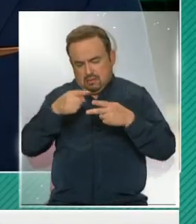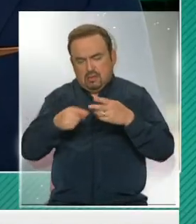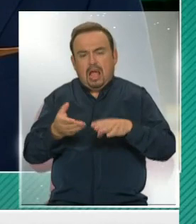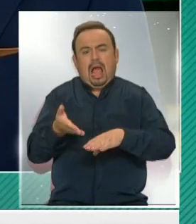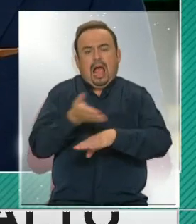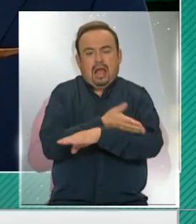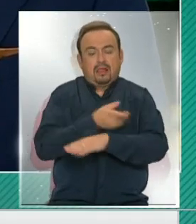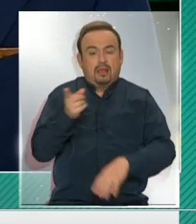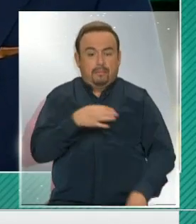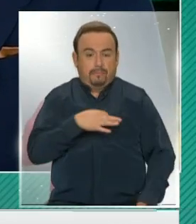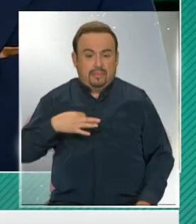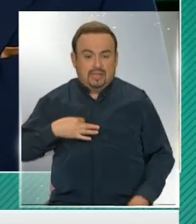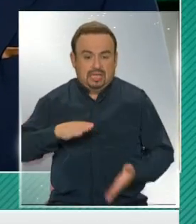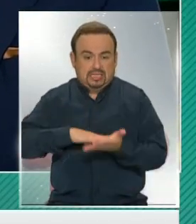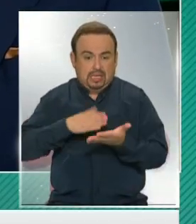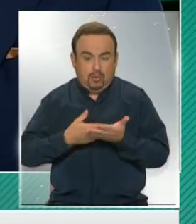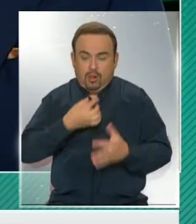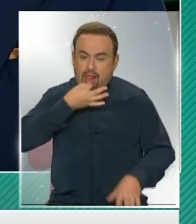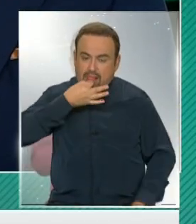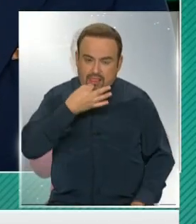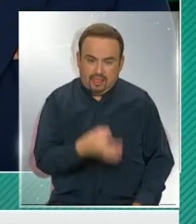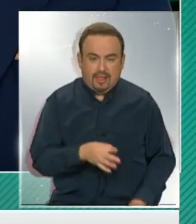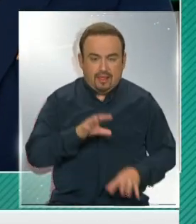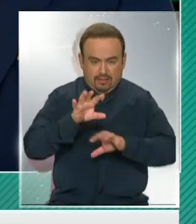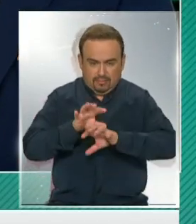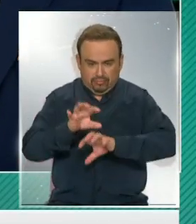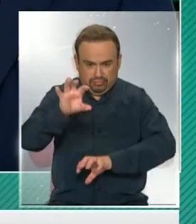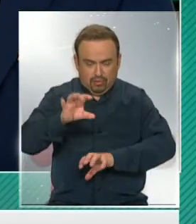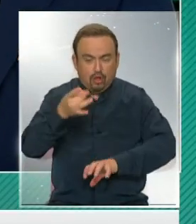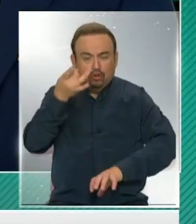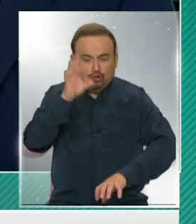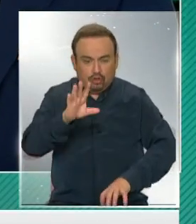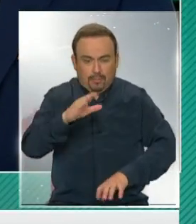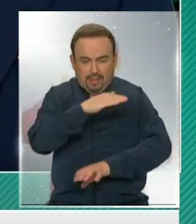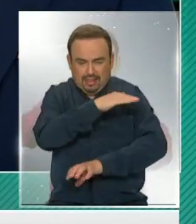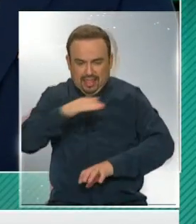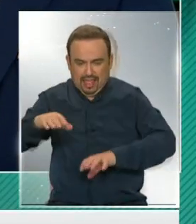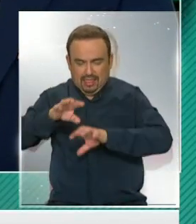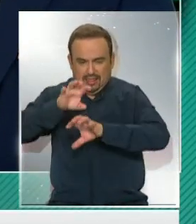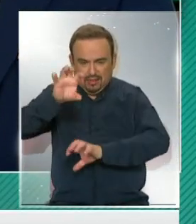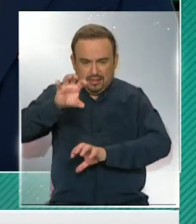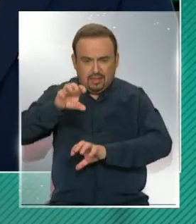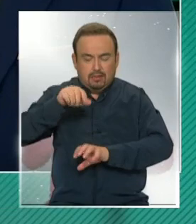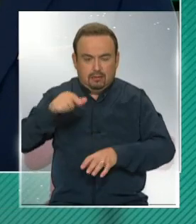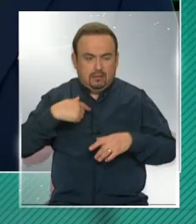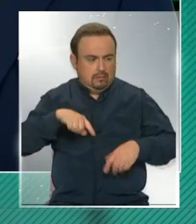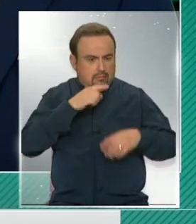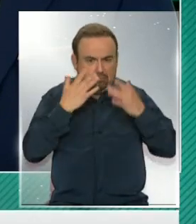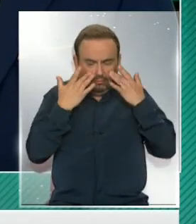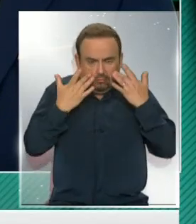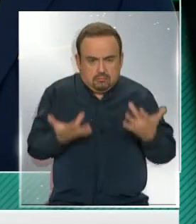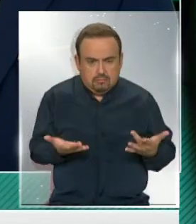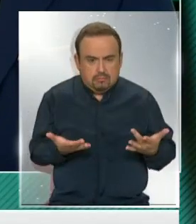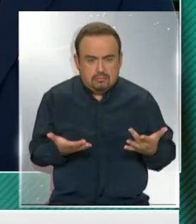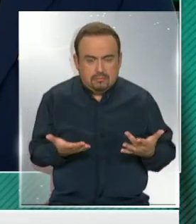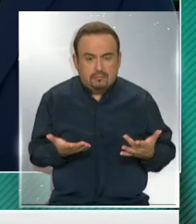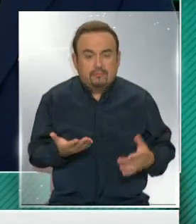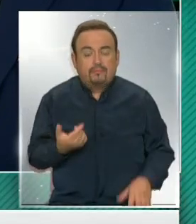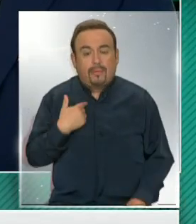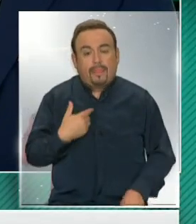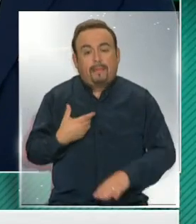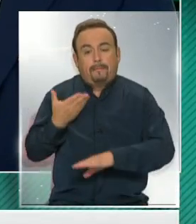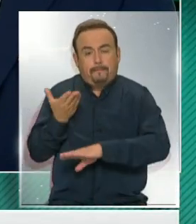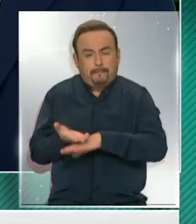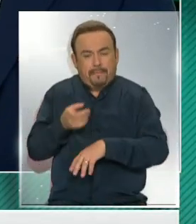hecho, cuando el Ministerio de Salud decretó la cuarentena solamente en la mitad de la comuna, nos sorprendió a todos. Incluso cuando